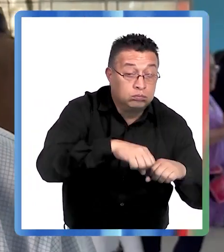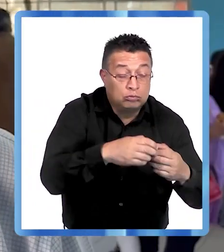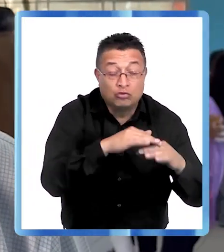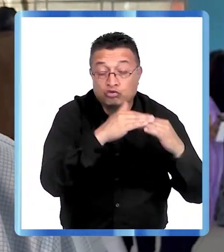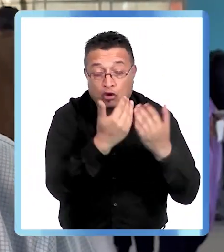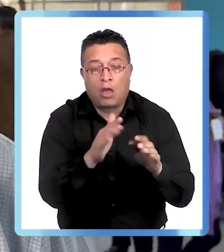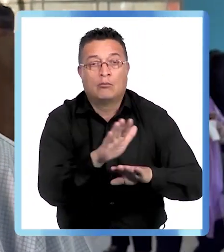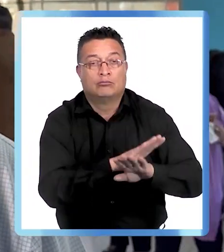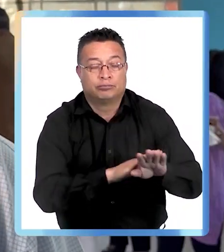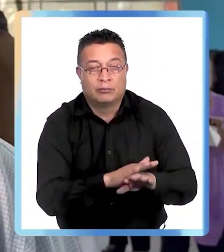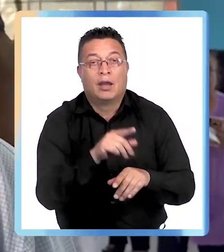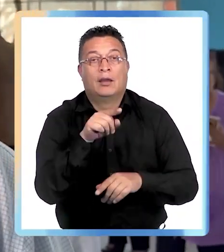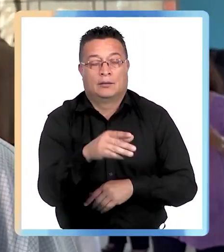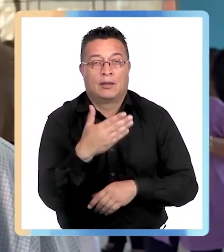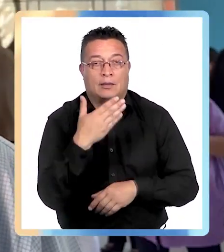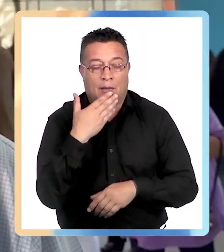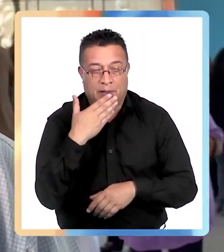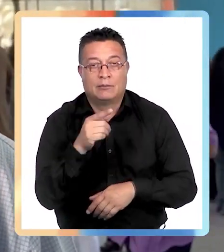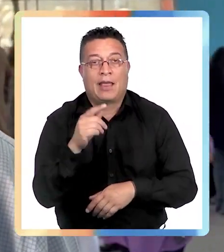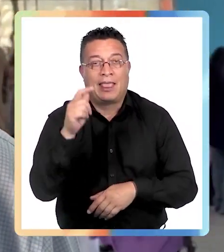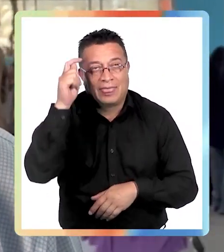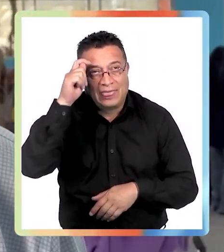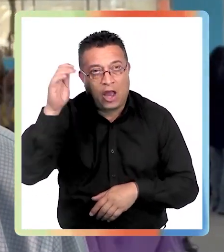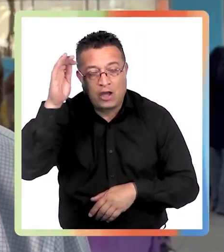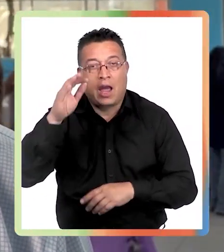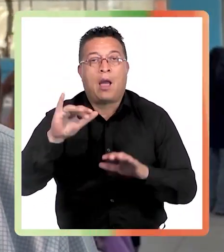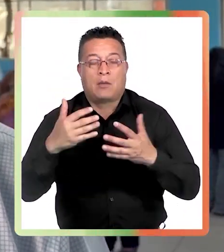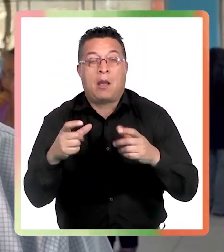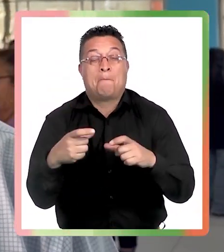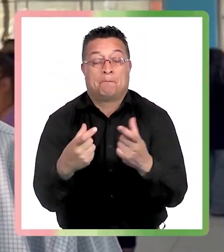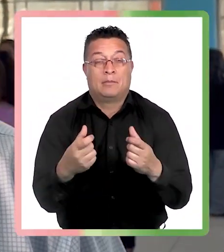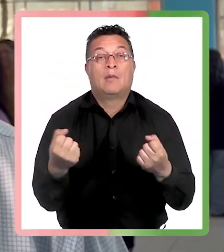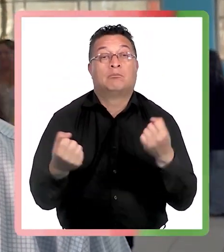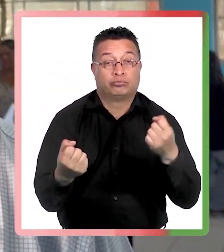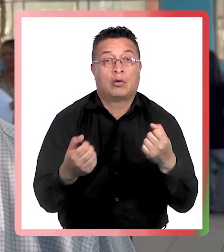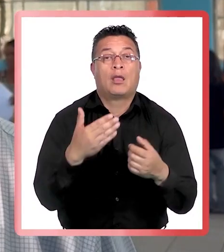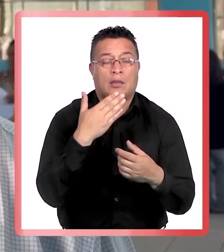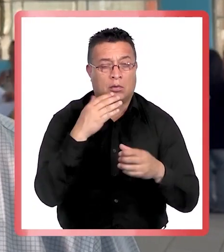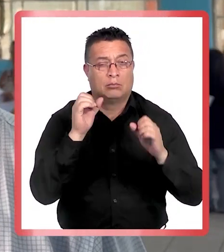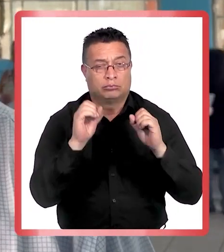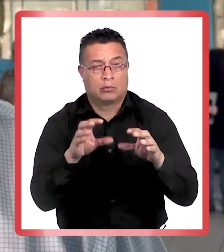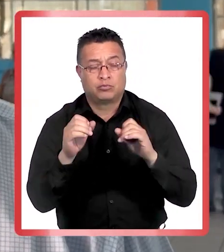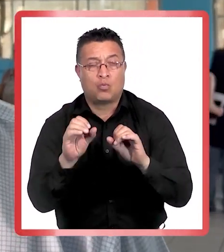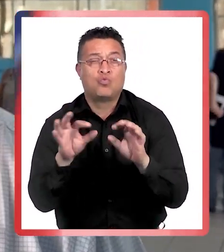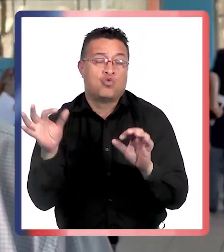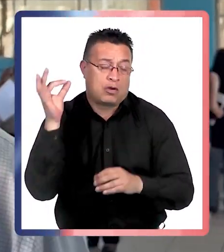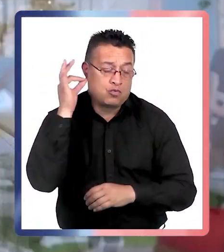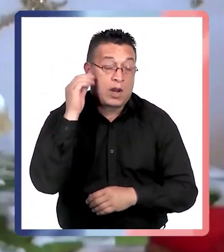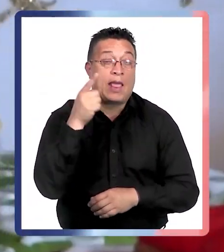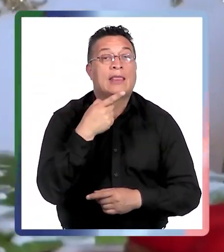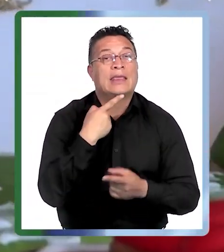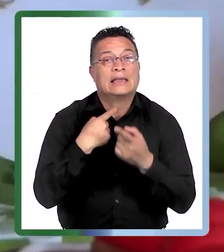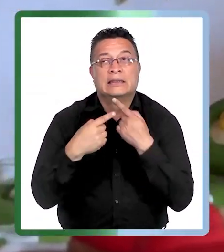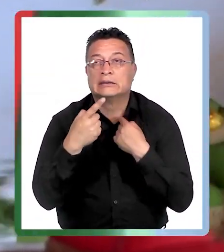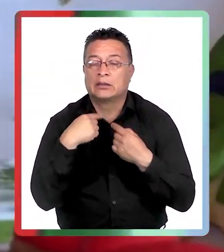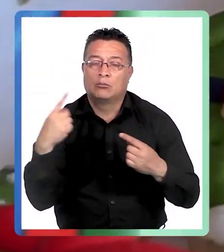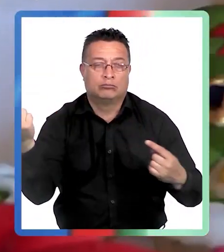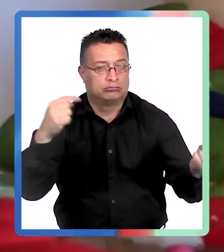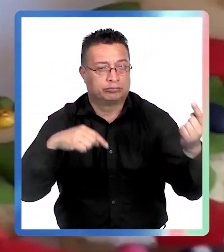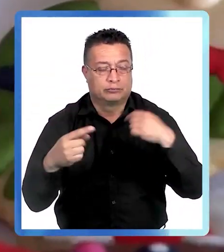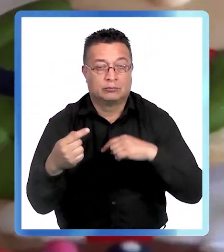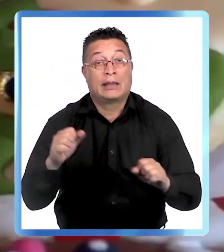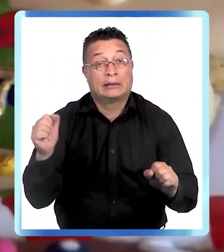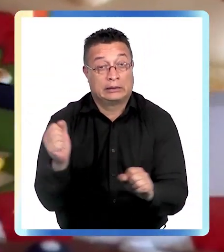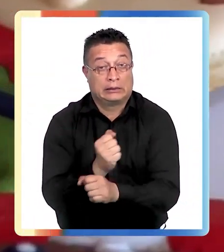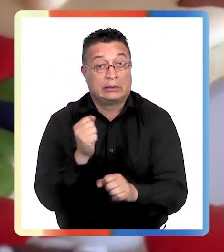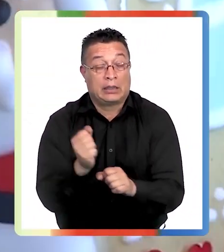este año, todo lo que tiene que ver con los cursos teóricos y prácticos para la licencia de conducir, que fueron muchísimas mujeres interesadas. Cursos y